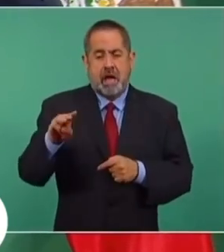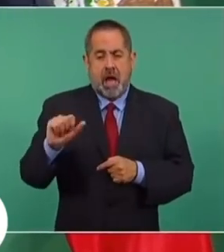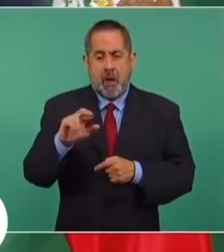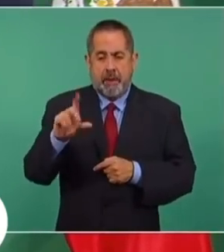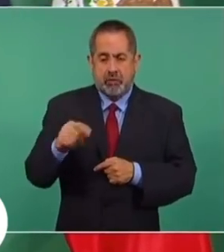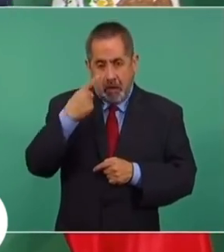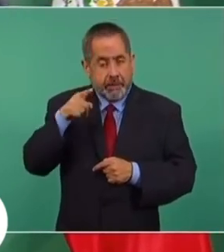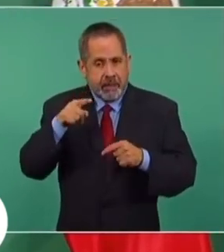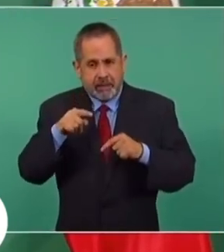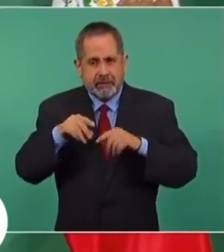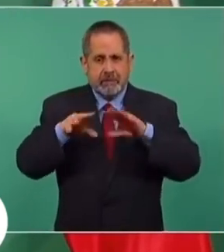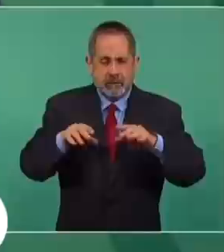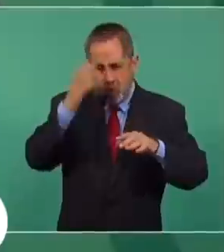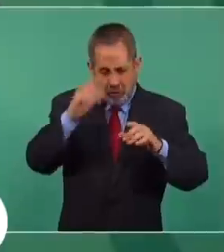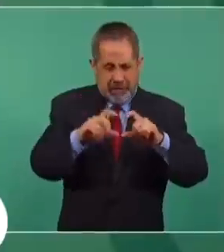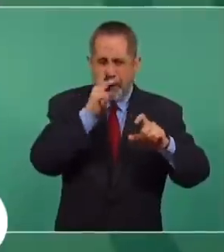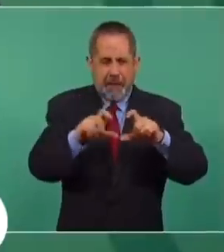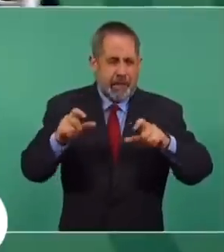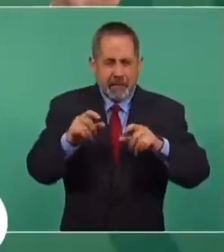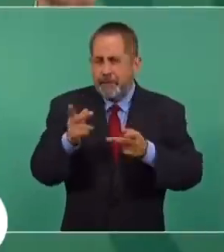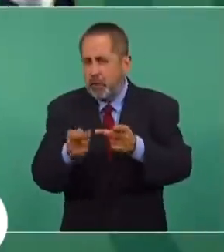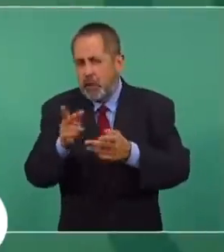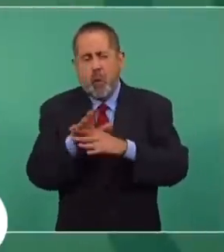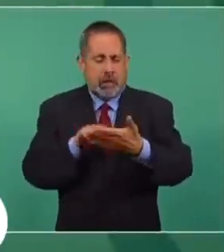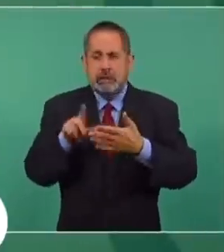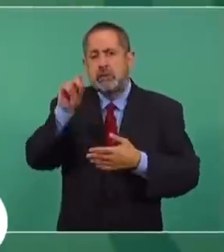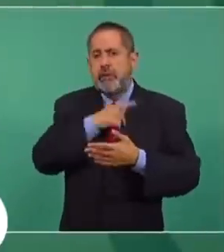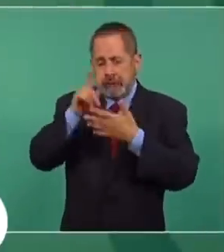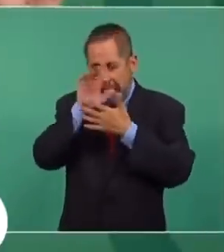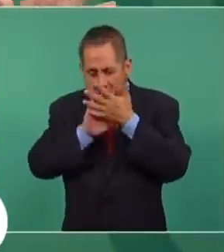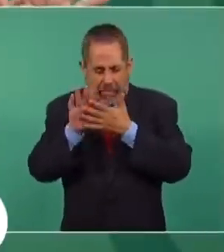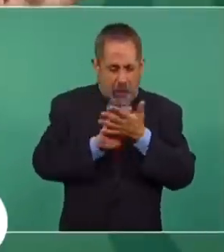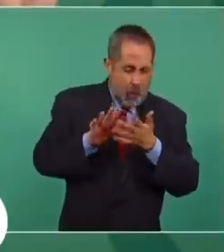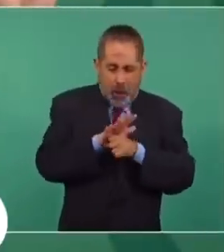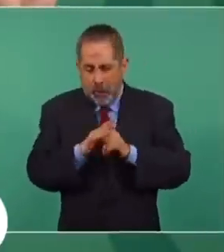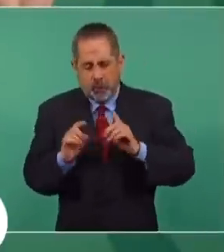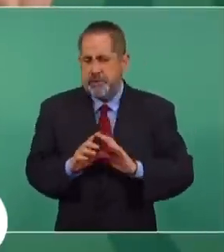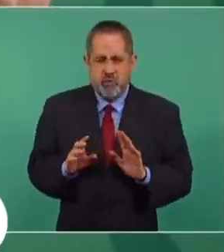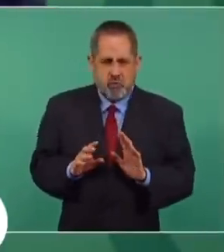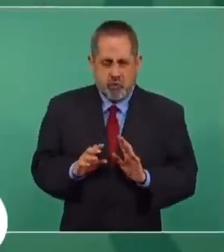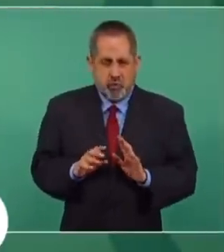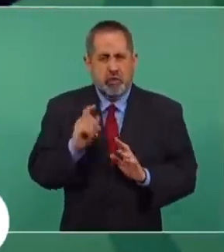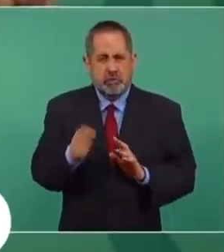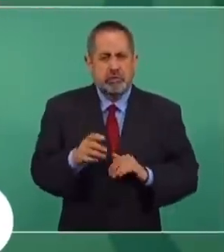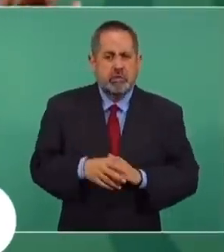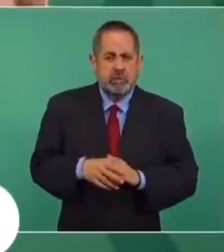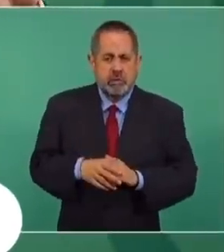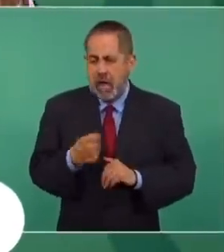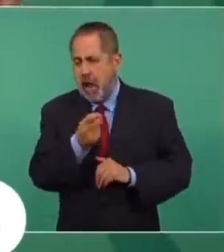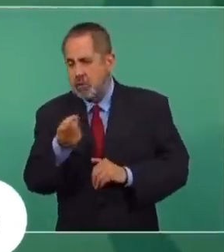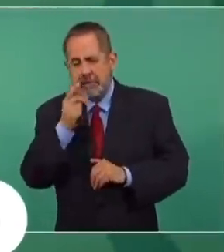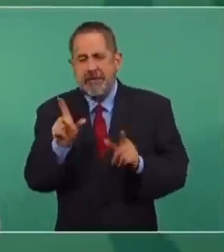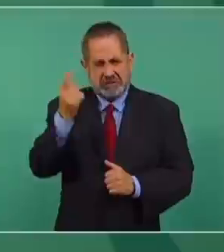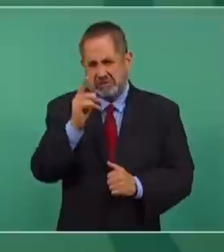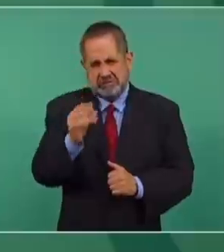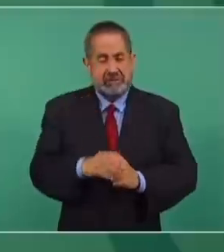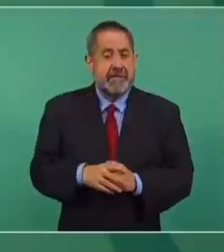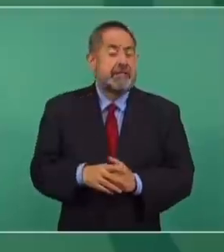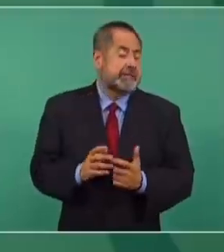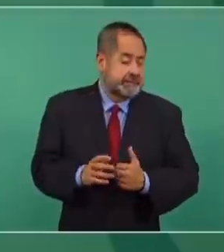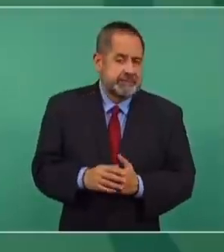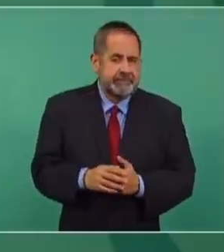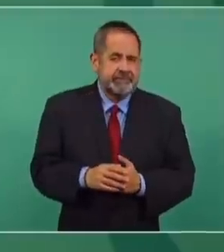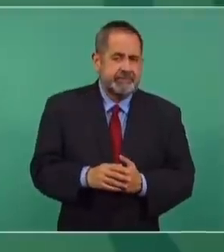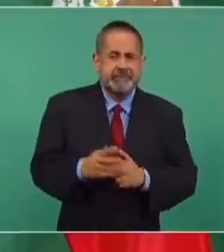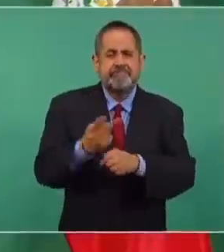se va a conocer bien la pregunta y no va a haber ninguna duda porque unos van a estar por el sí y otros por el no. Entonces,